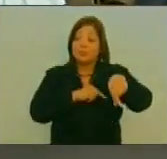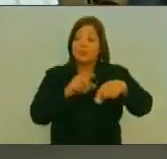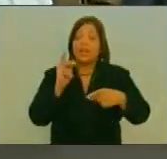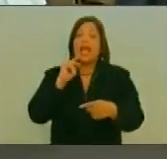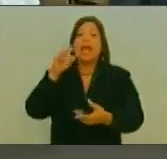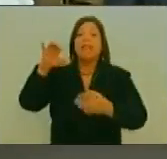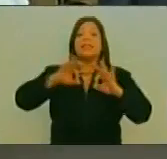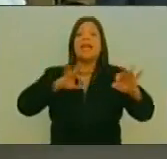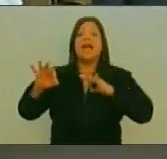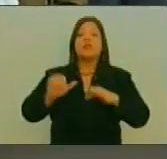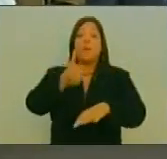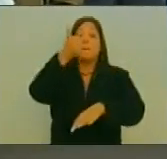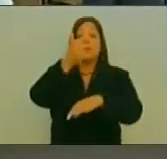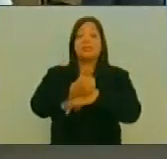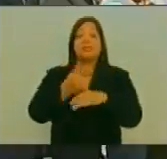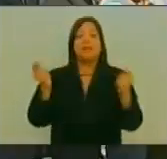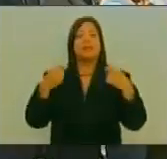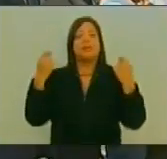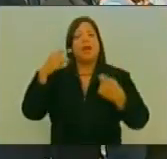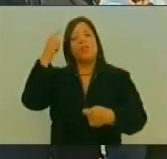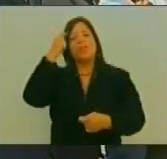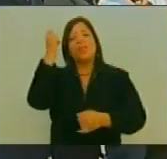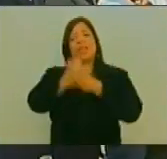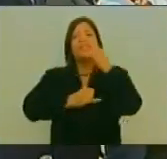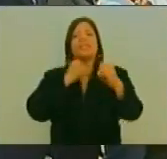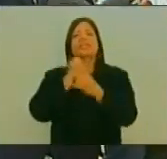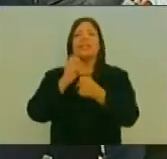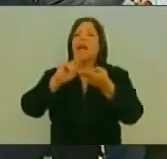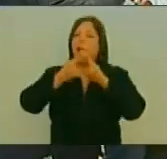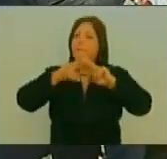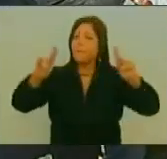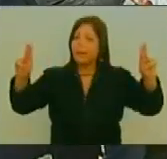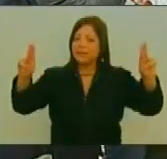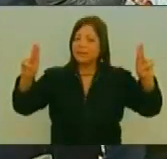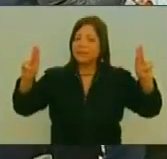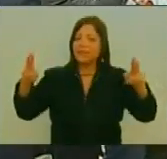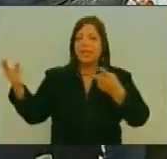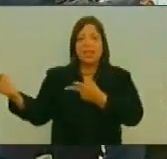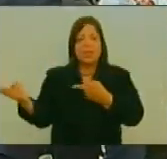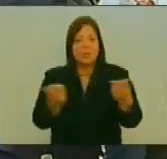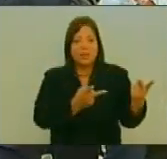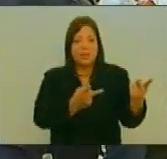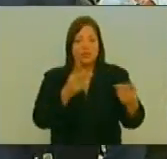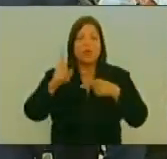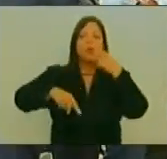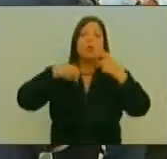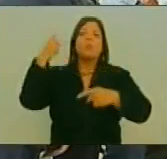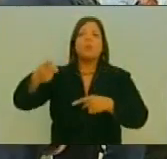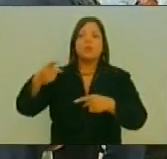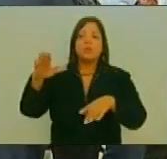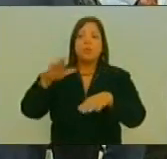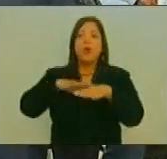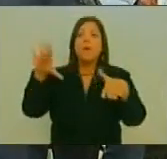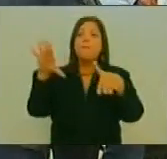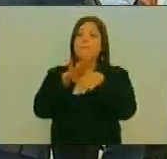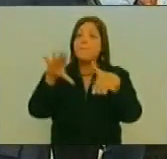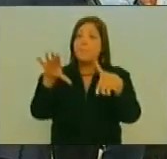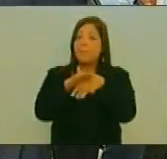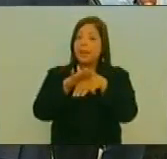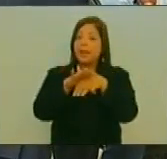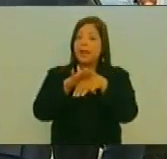Principal Celebrando El día Internacional Por la paz Y los convoco A sesión Ordinaria El día